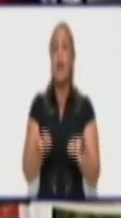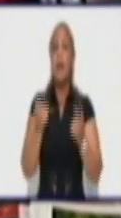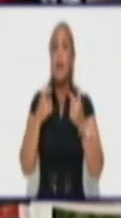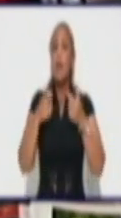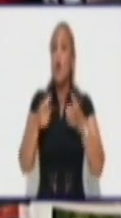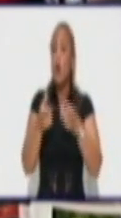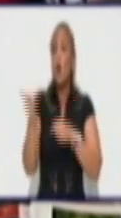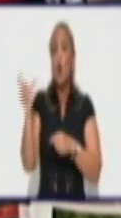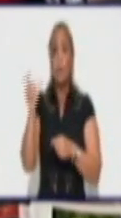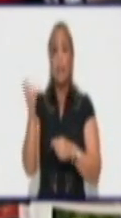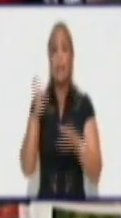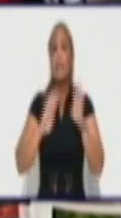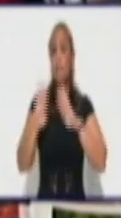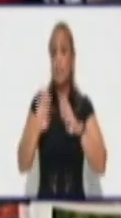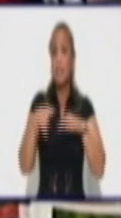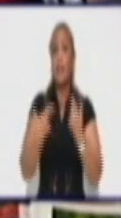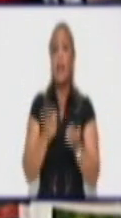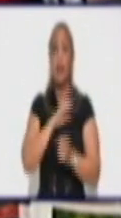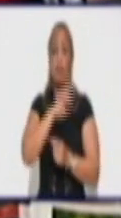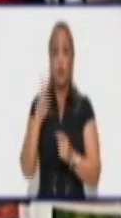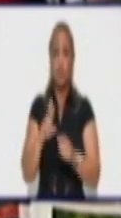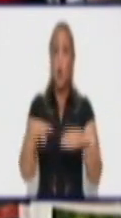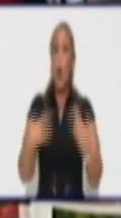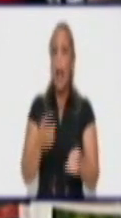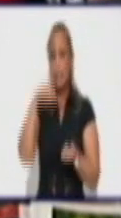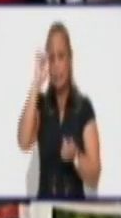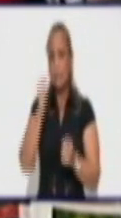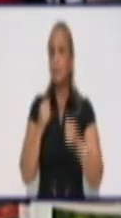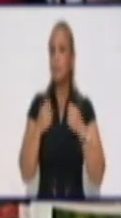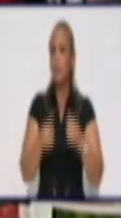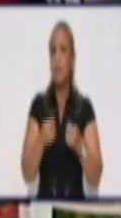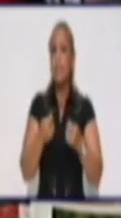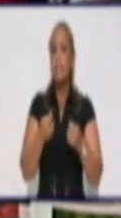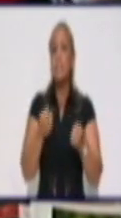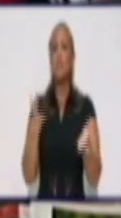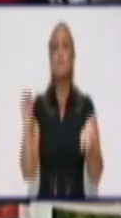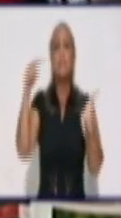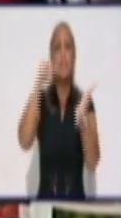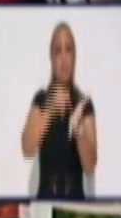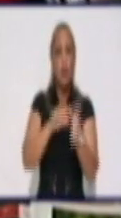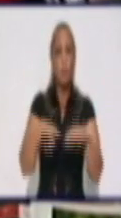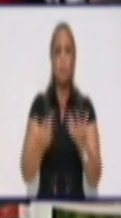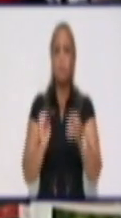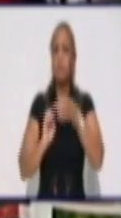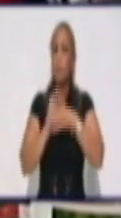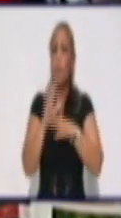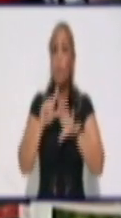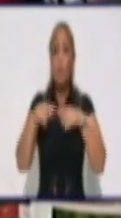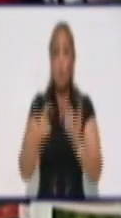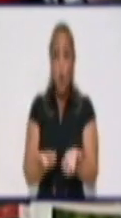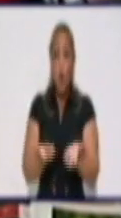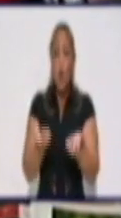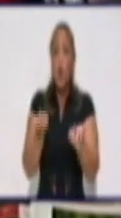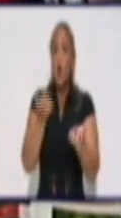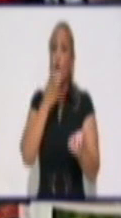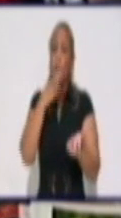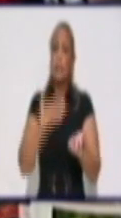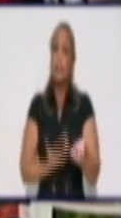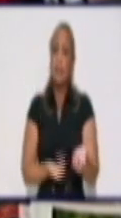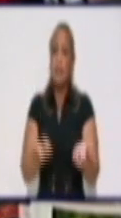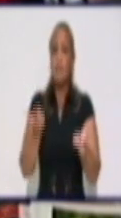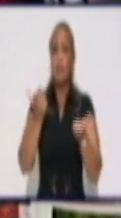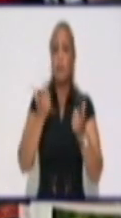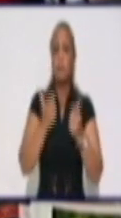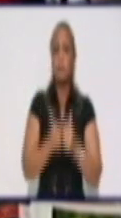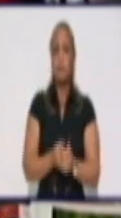Revolución ratifican su misión creada por nuestro comandante en jefe el 28 de septiembre